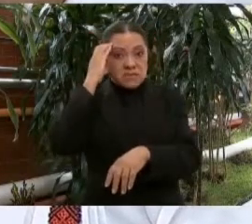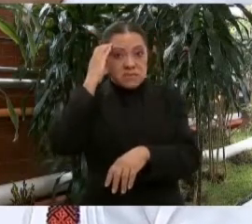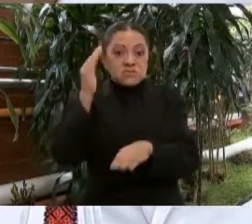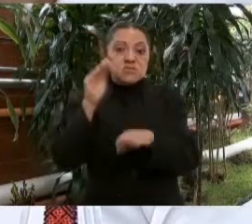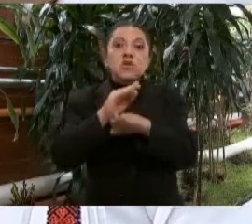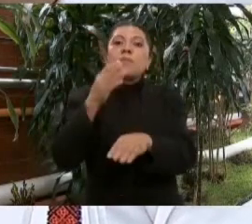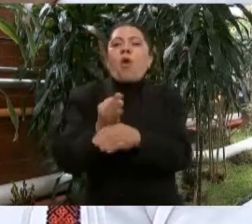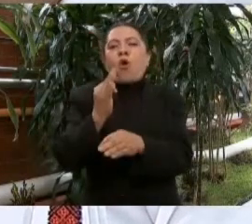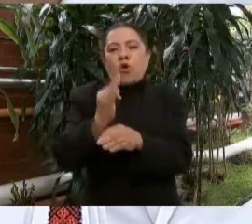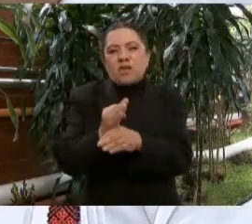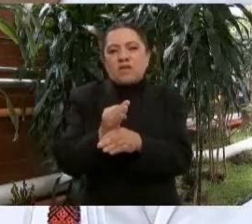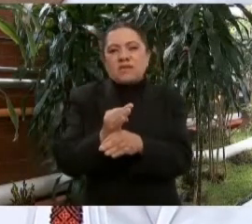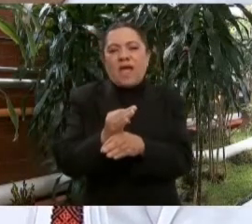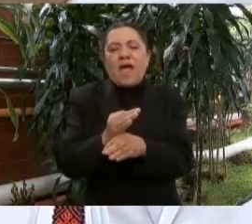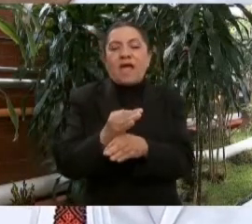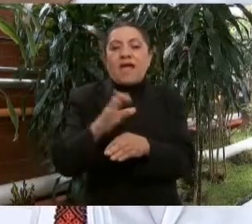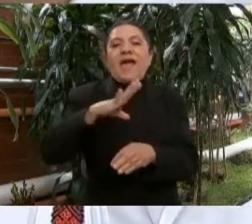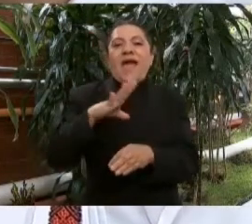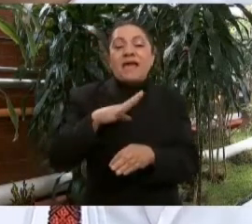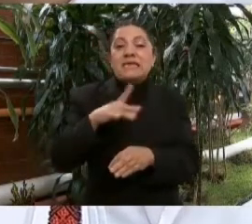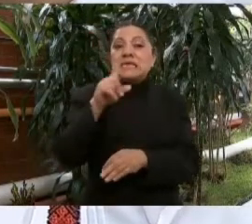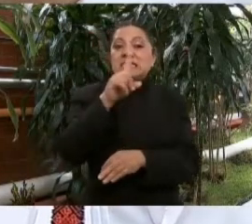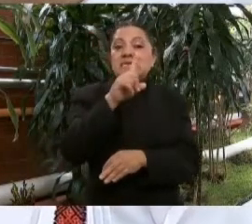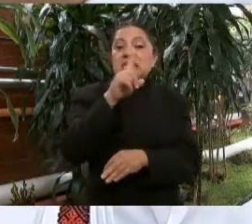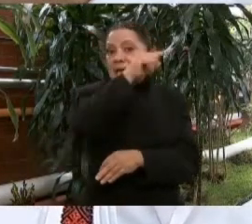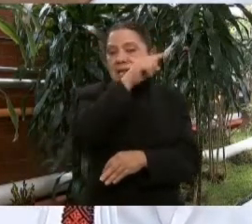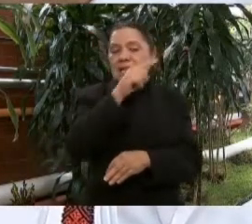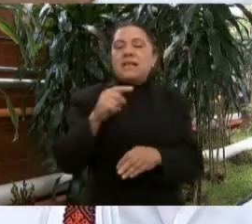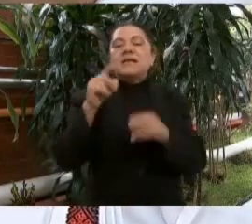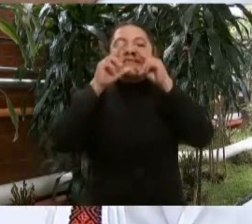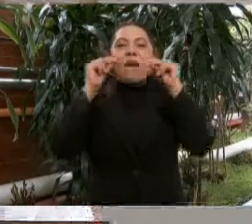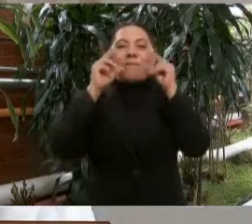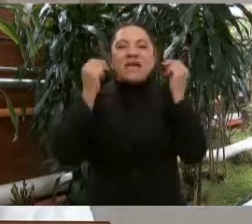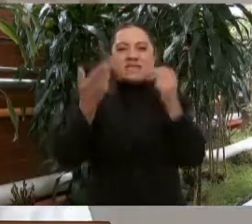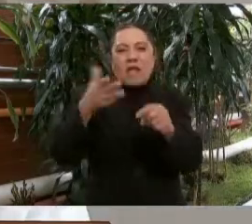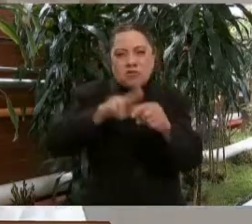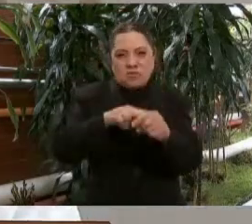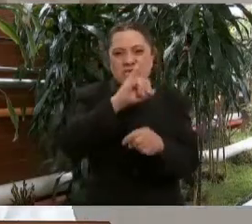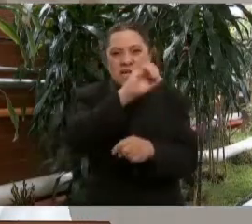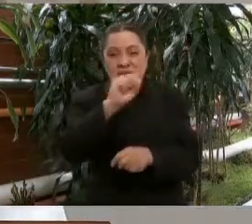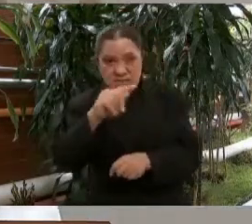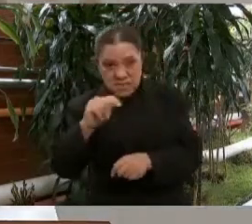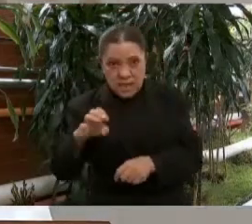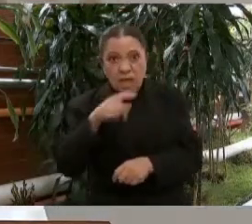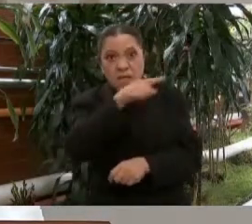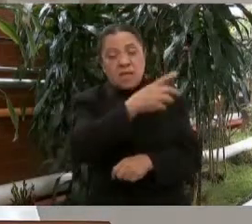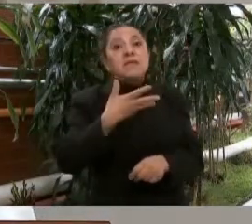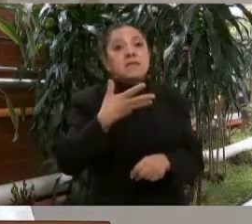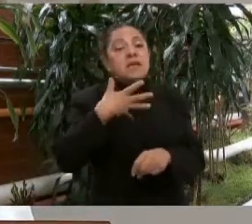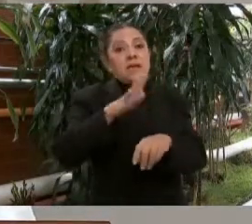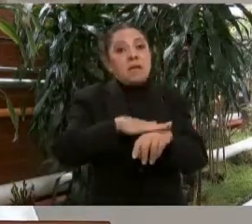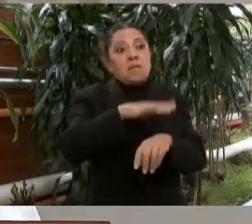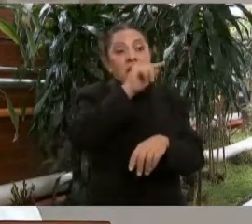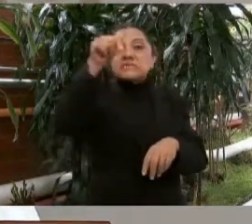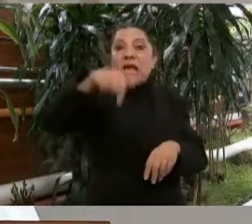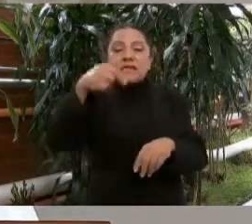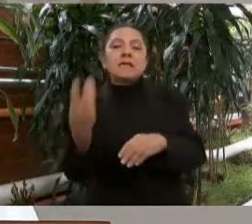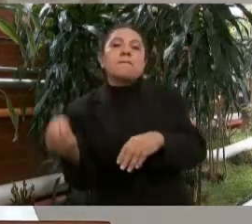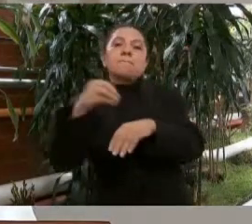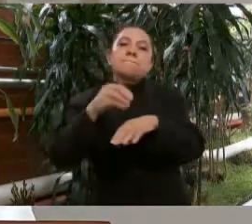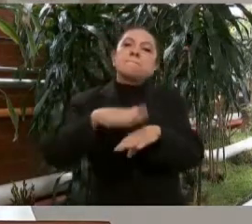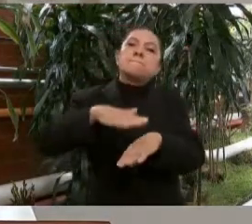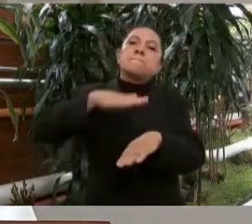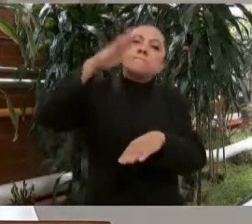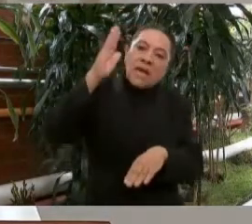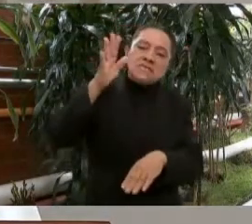el Hospital Regional Centenario de la Revolución Mexicana en beneficio de más de 280 mil derechohabientes de Morelos y de